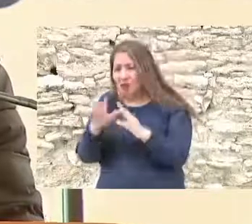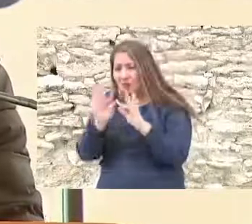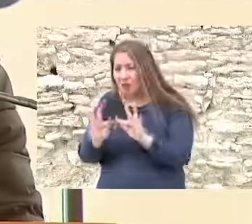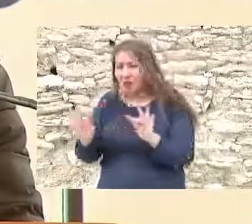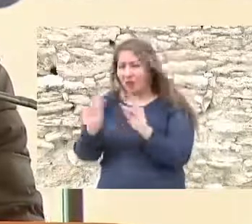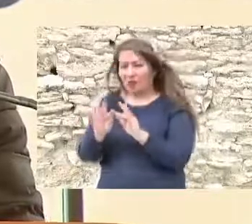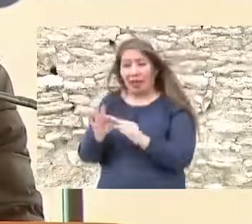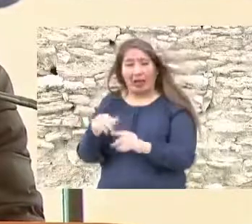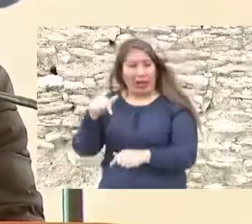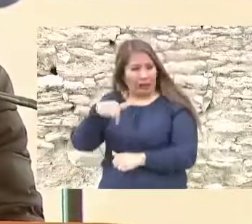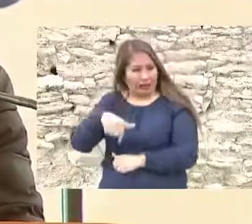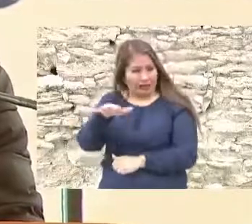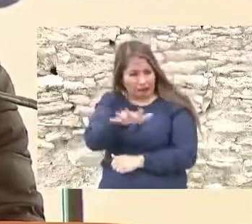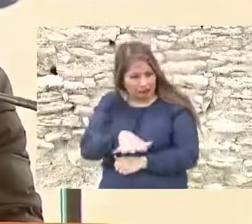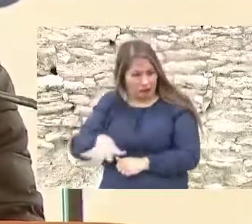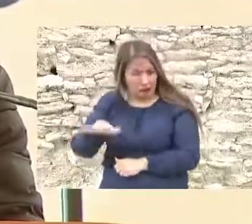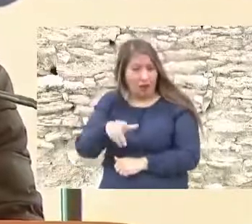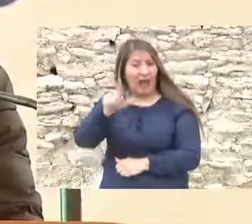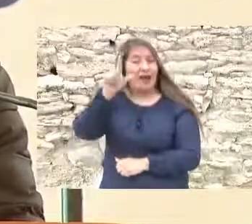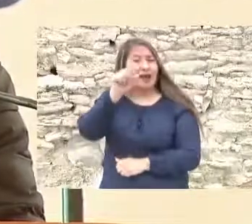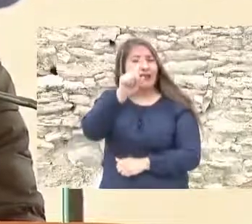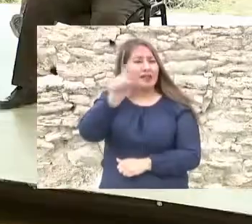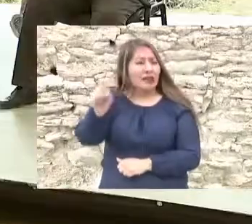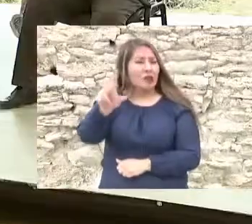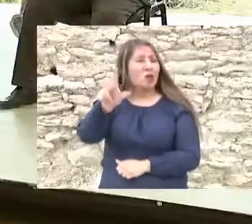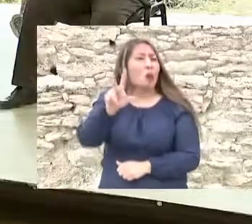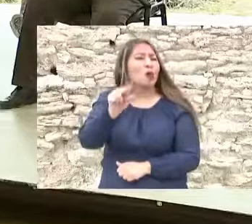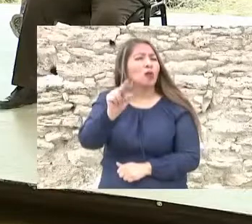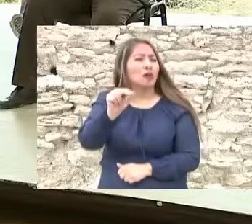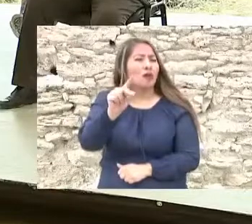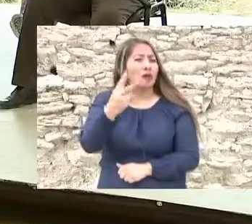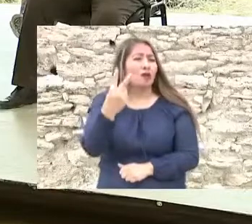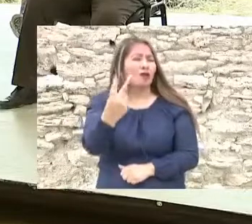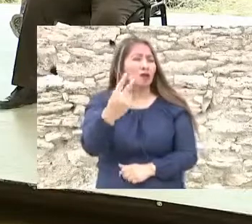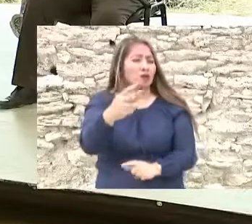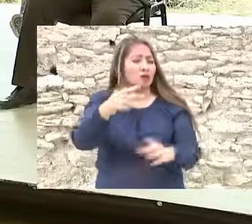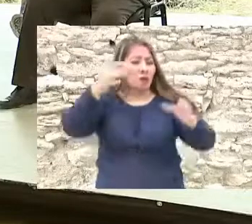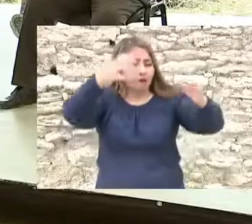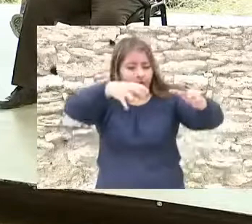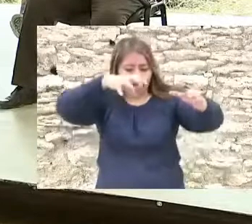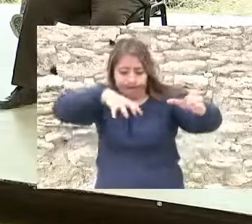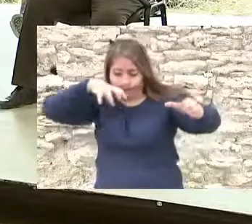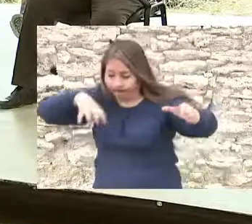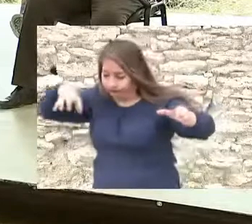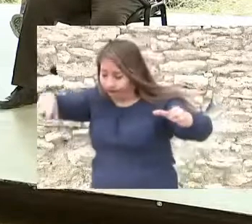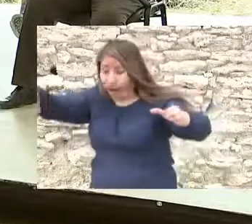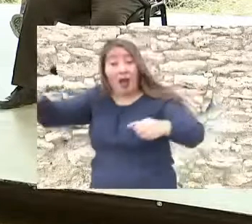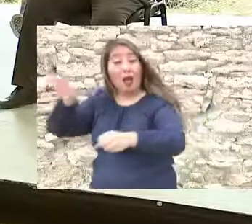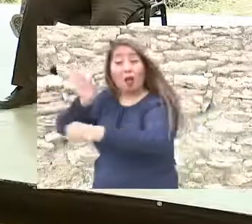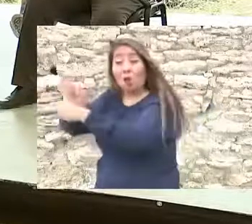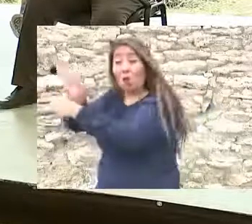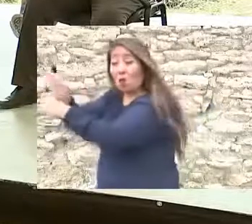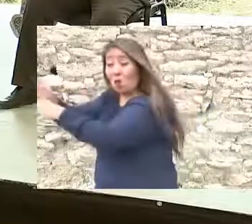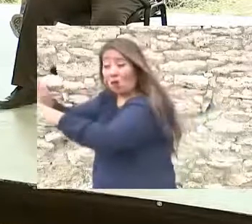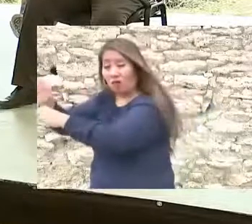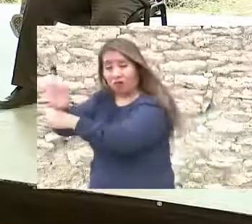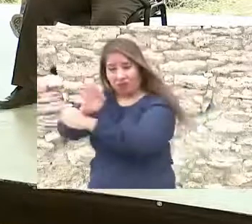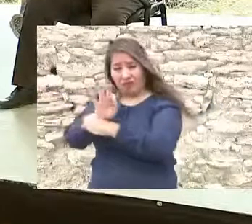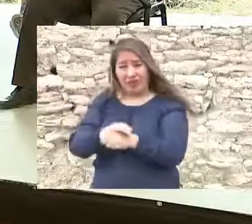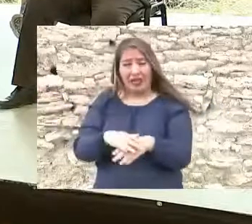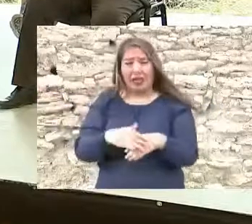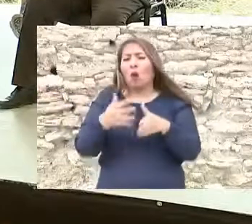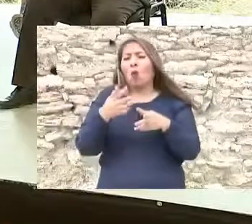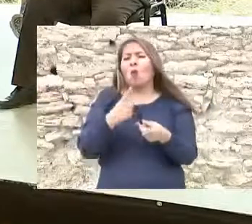182 áreas naturales protegidas en este país. Hoy estamos en un espacio que se preserva, son 84